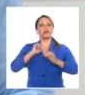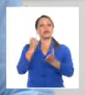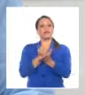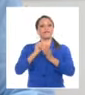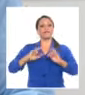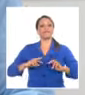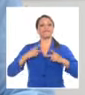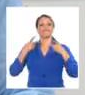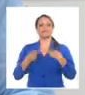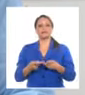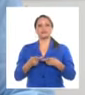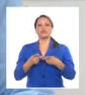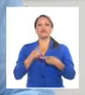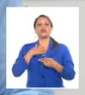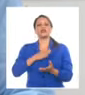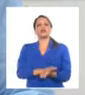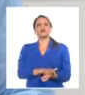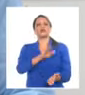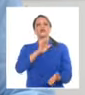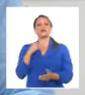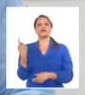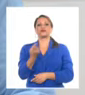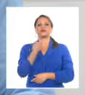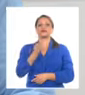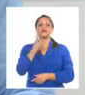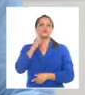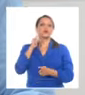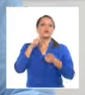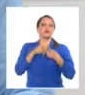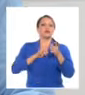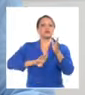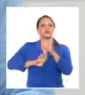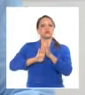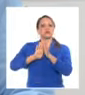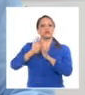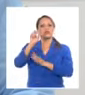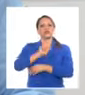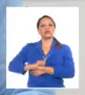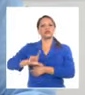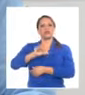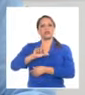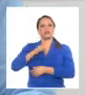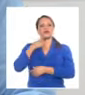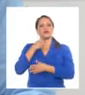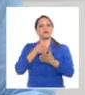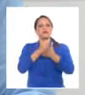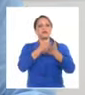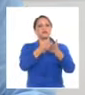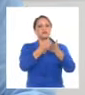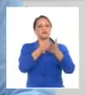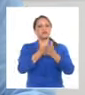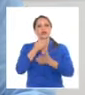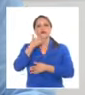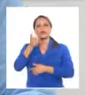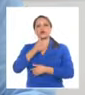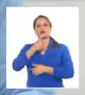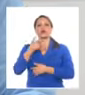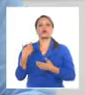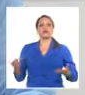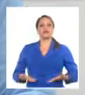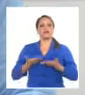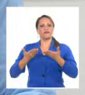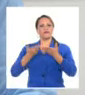nuestro compromiso de seguir construyendo el socialismo e impulsar con mayor energía el